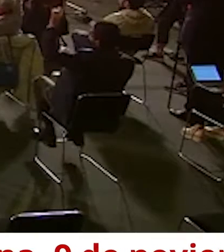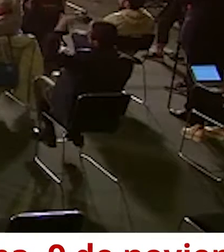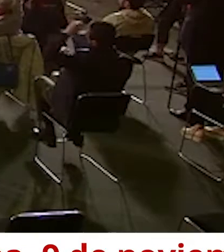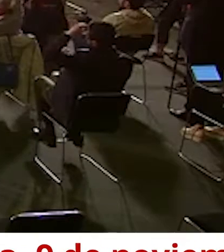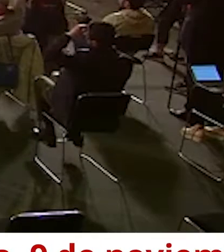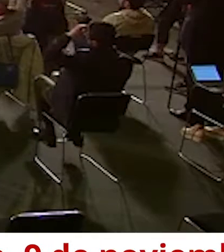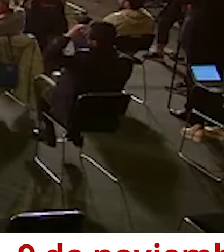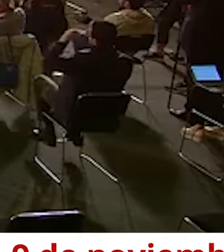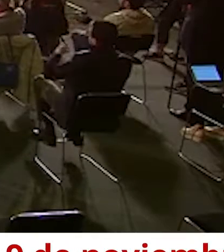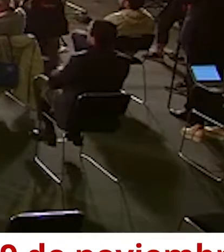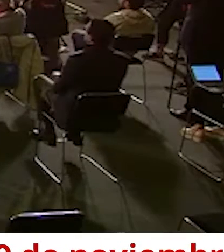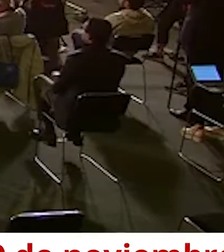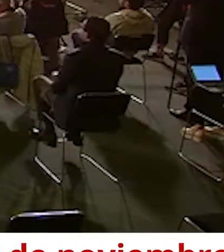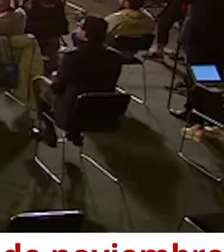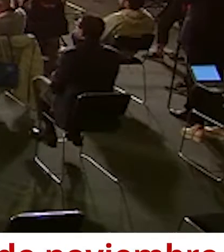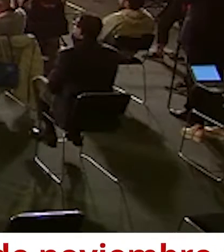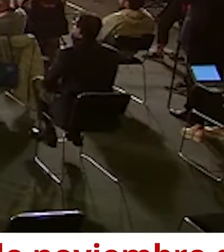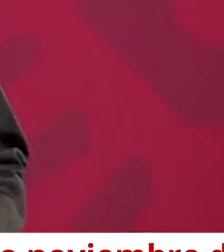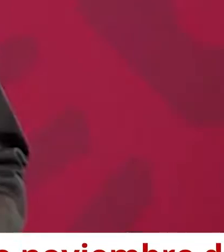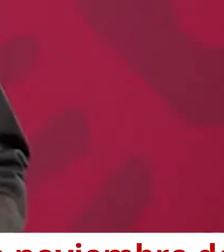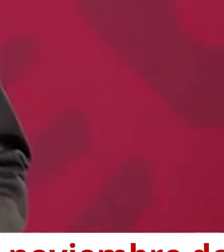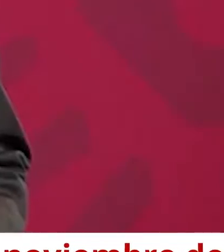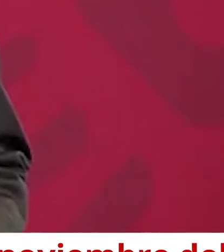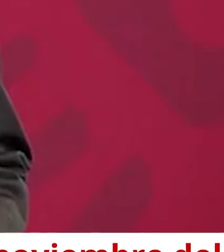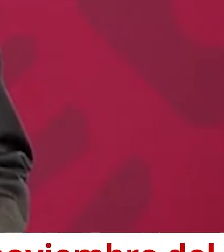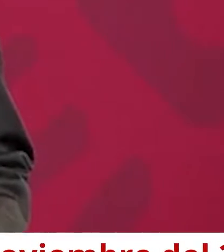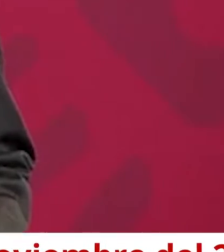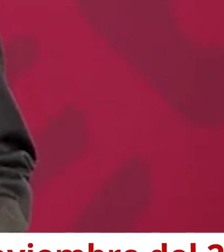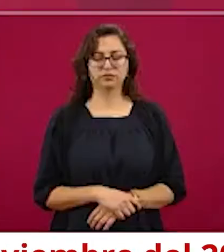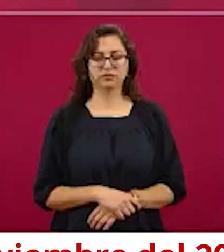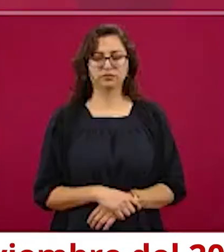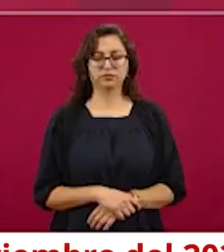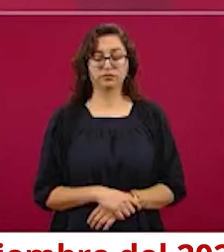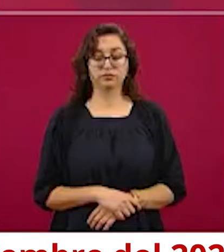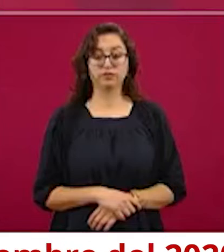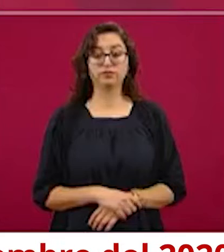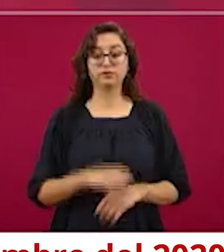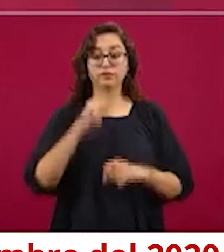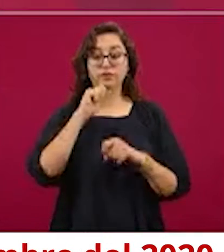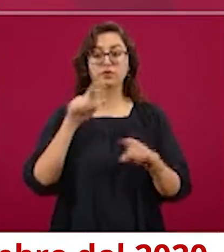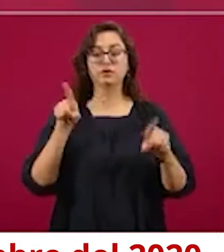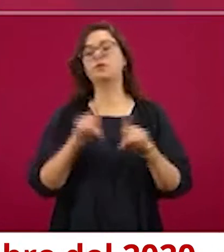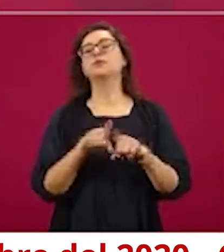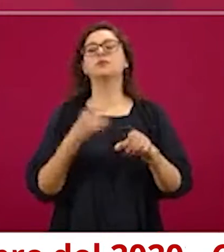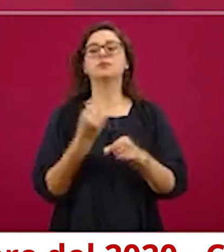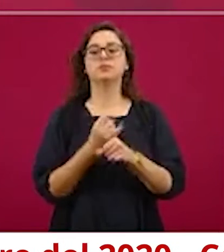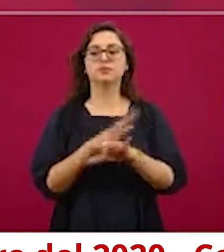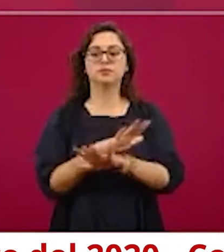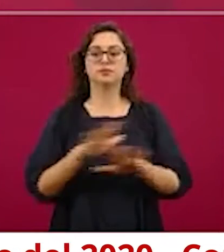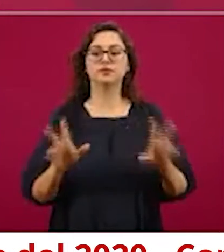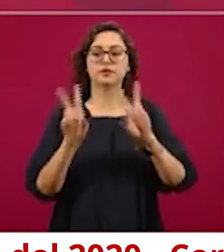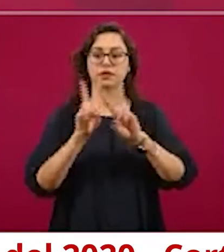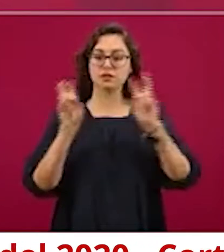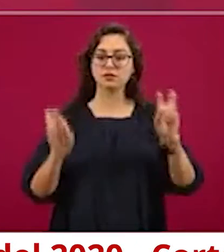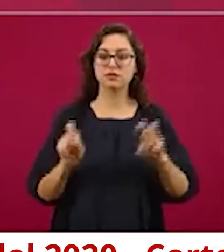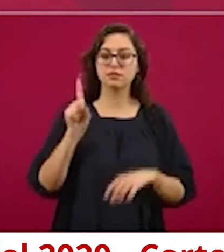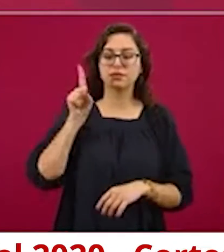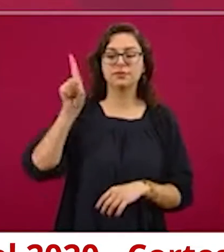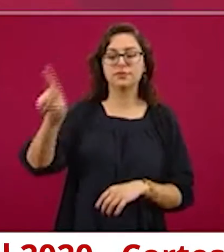informar sobre la situación de las inundaciones